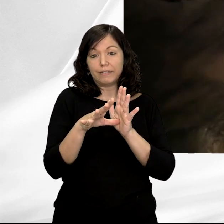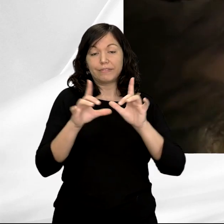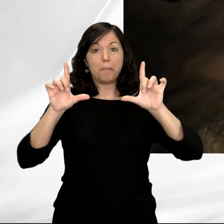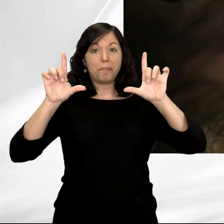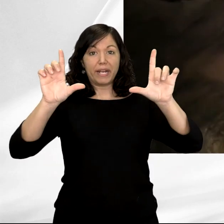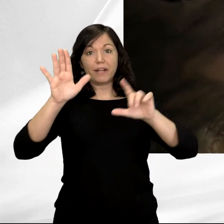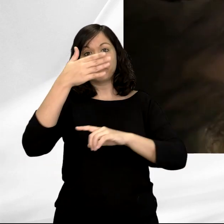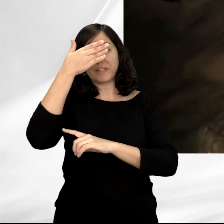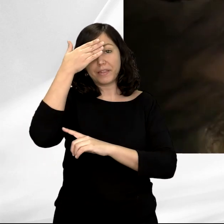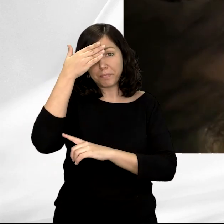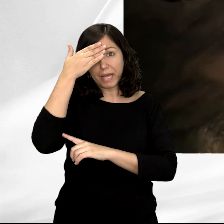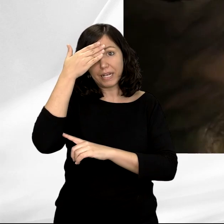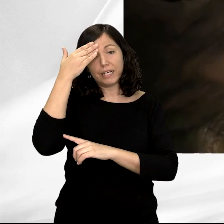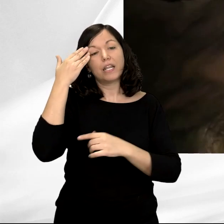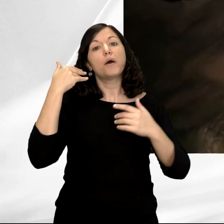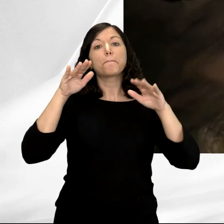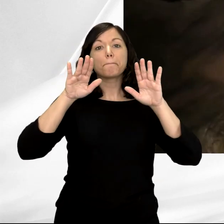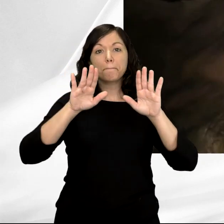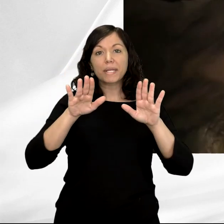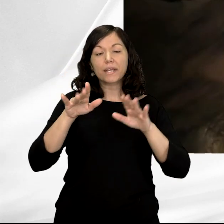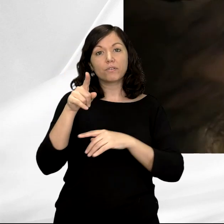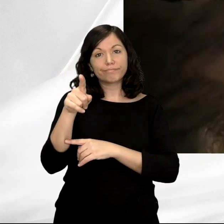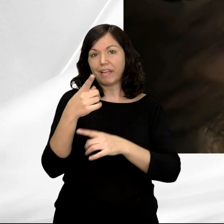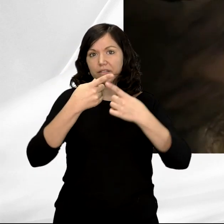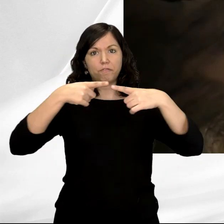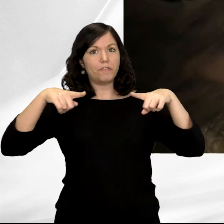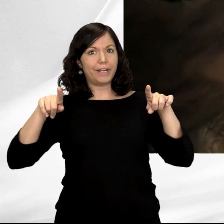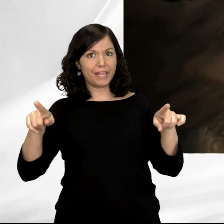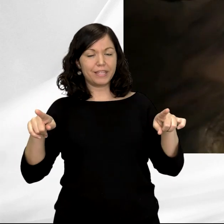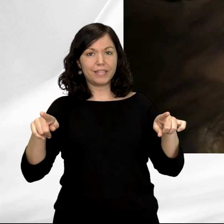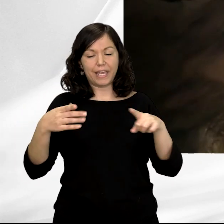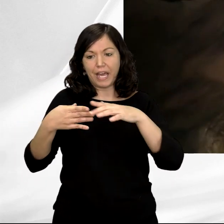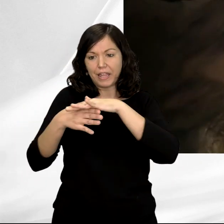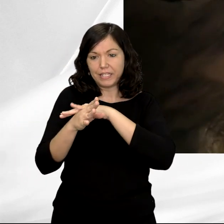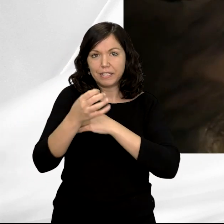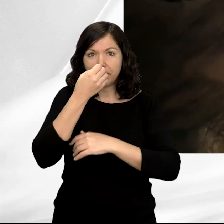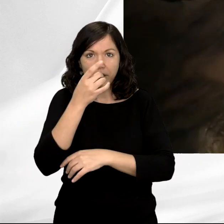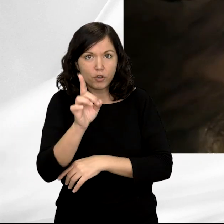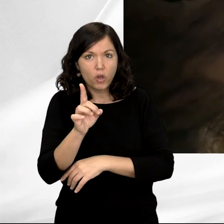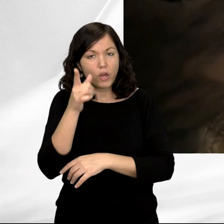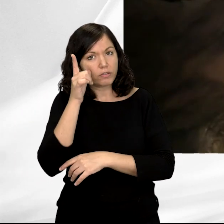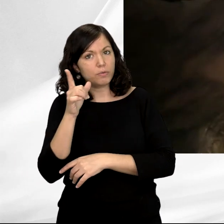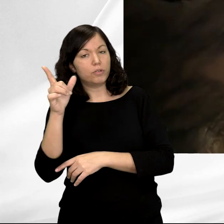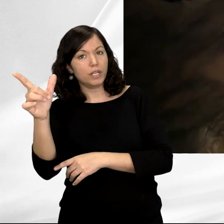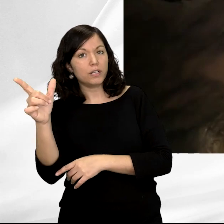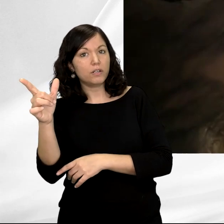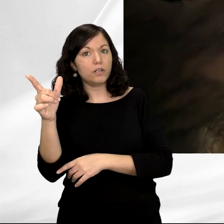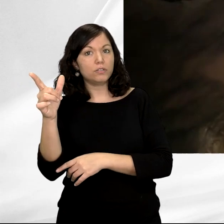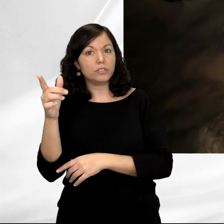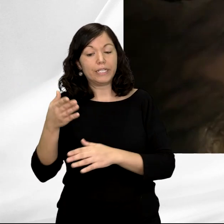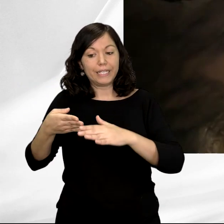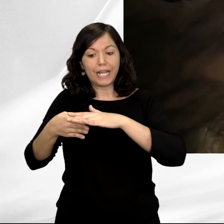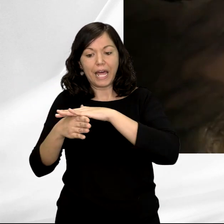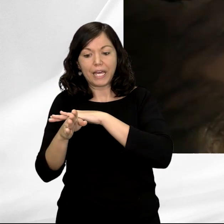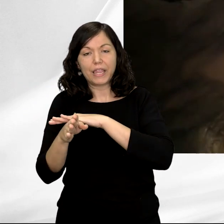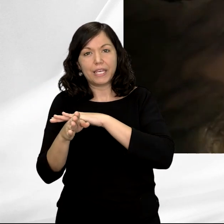en realidad apenas a un centenar de metros, aunque su disposición es completamente diferente, no es un lugar accesible, es un lugar apartado, es un lugar de acceso